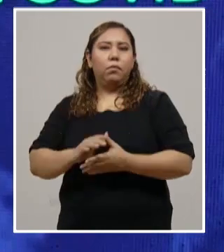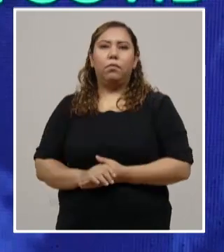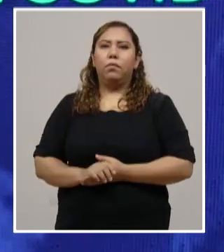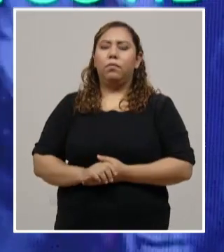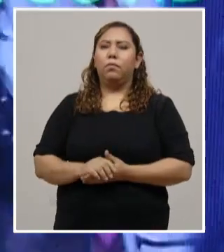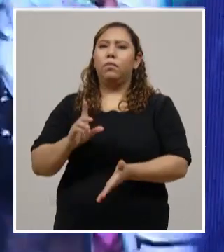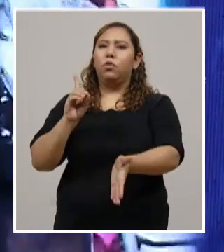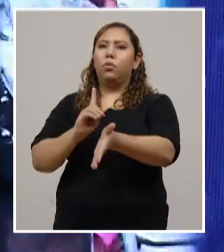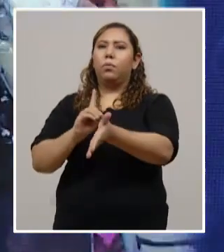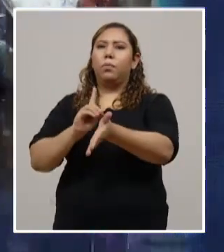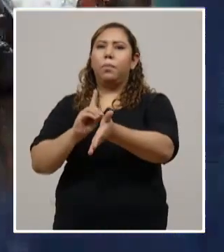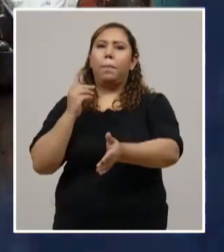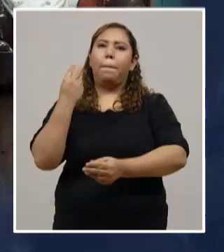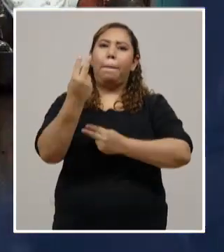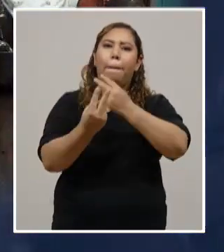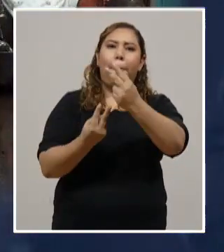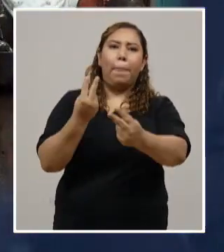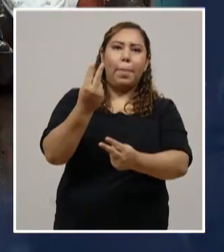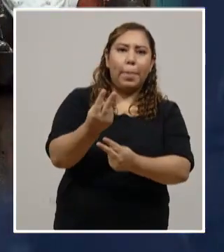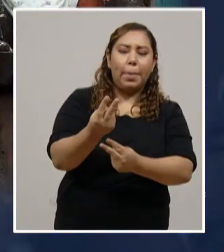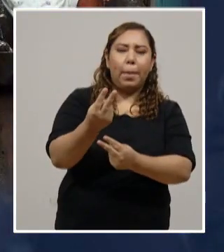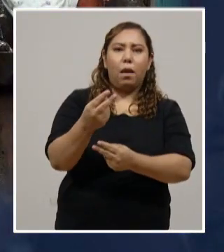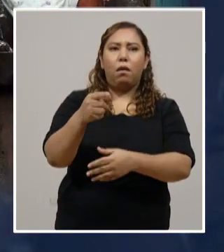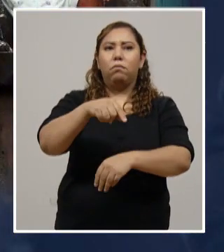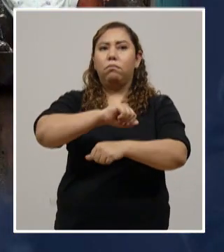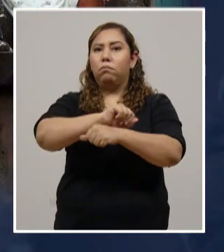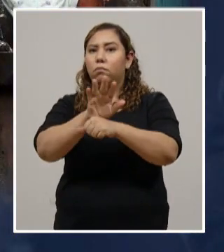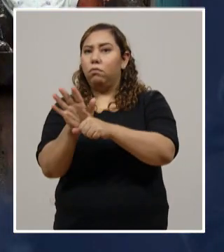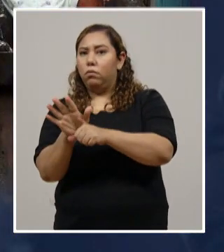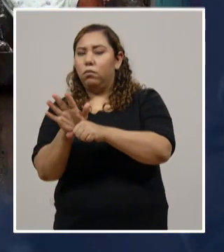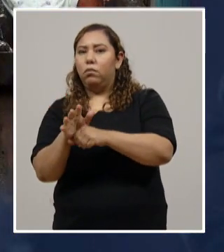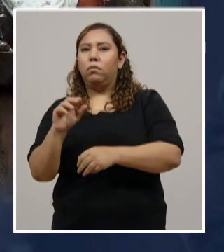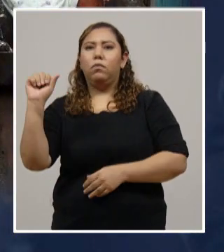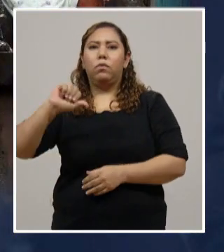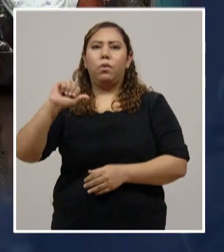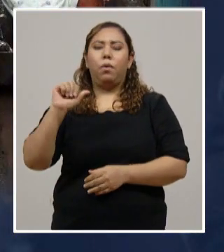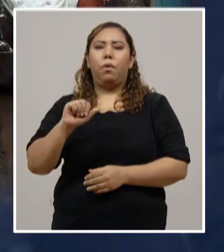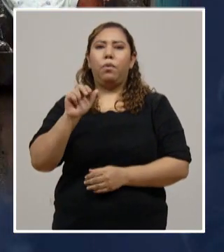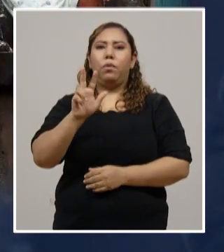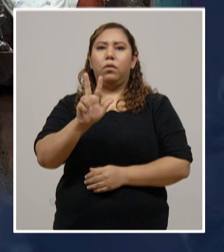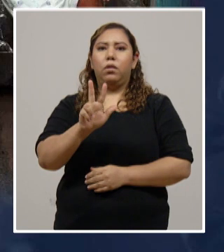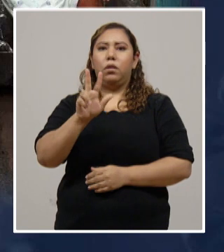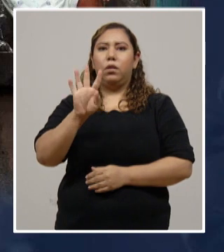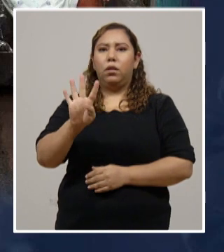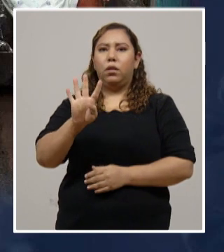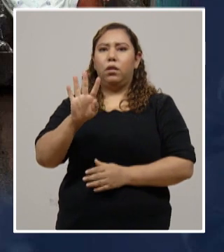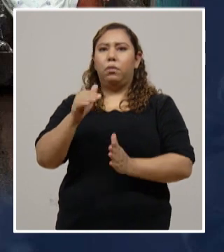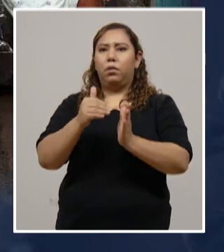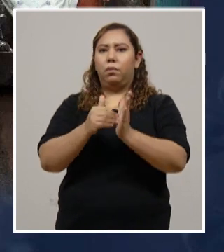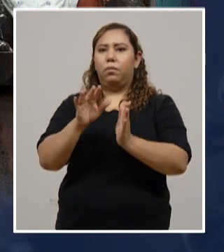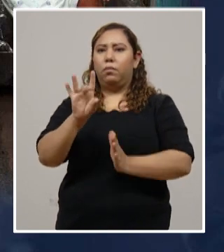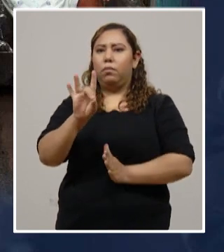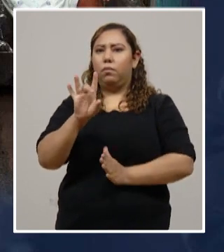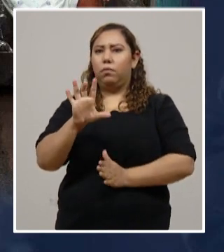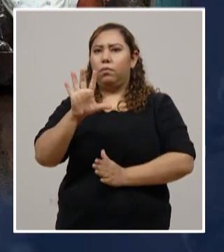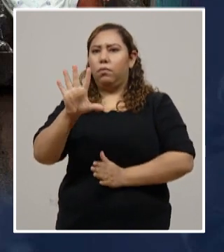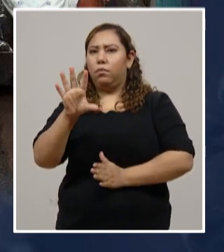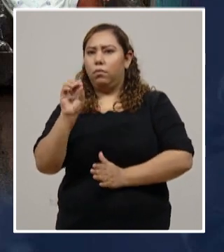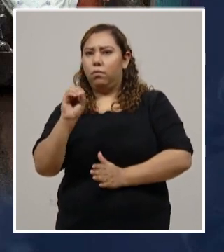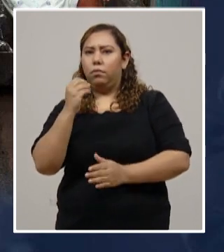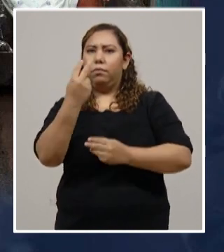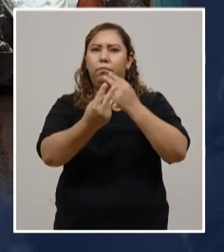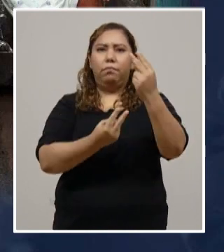brigadas contra el COVID. Hasta el día de hoy se han realizado 34,850